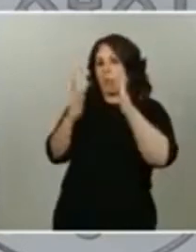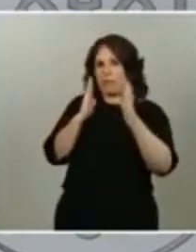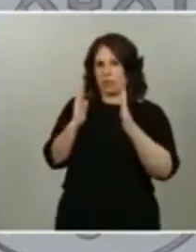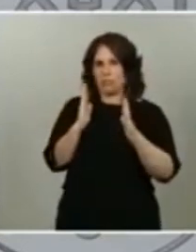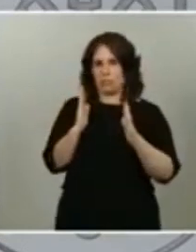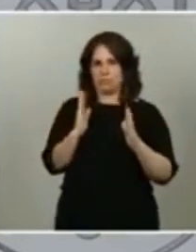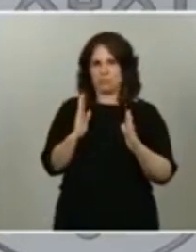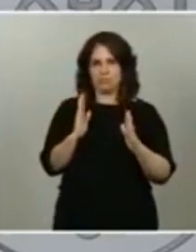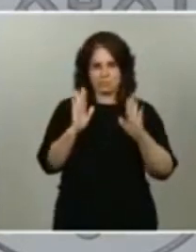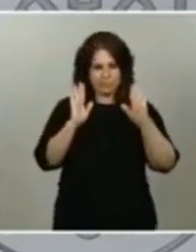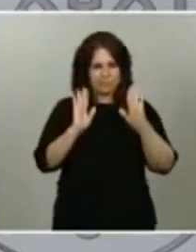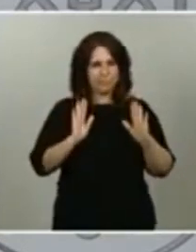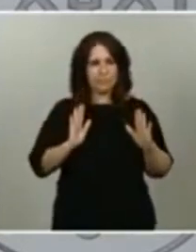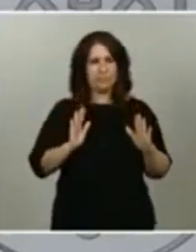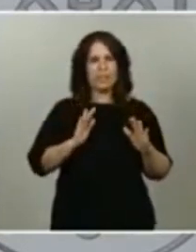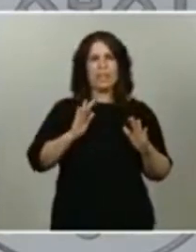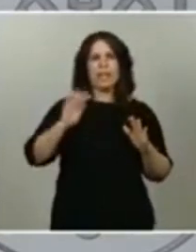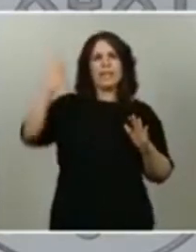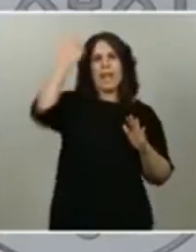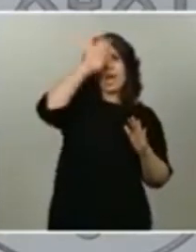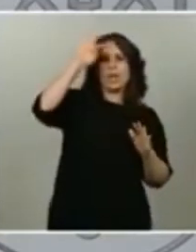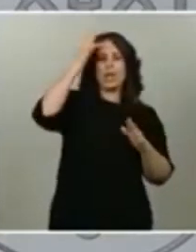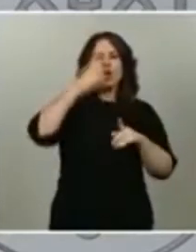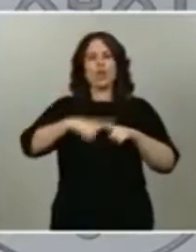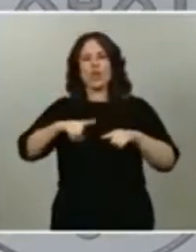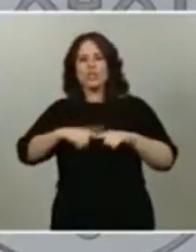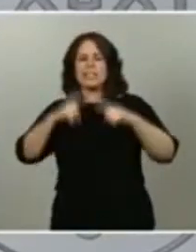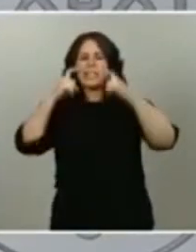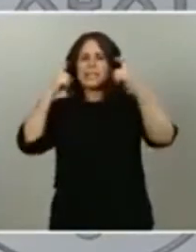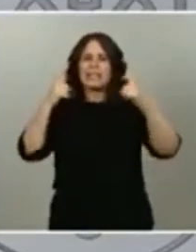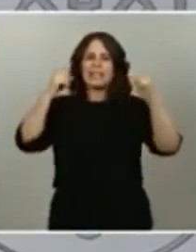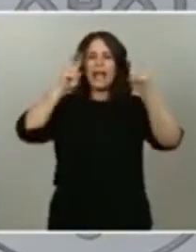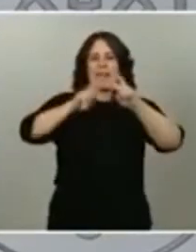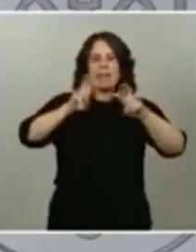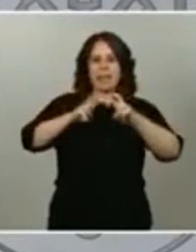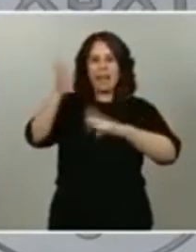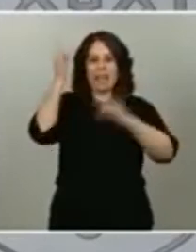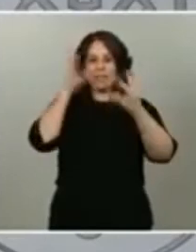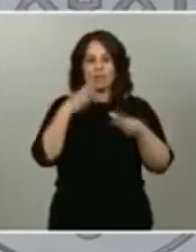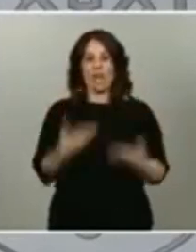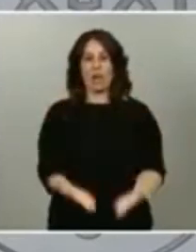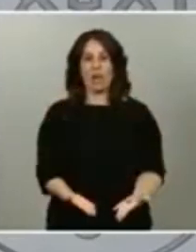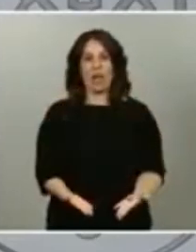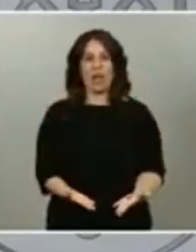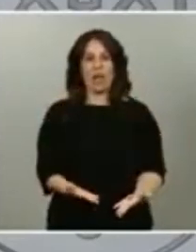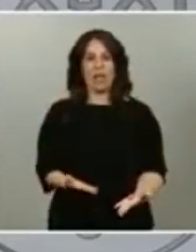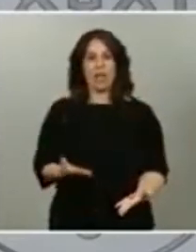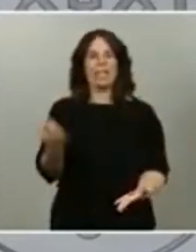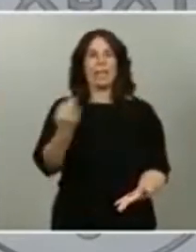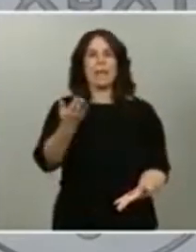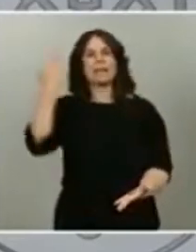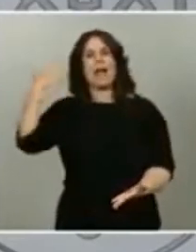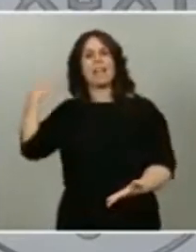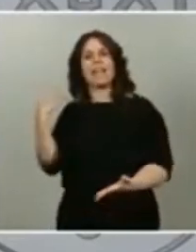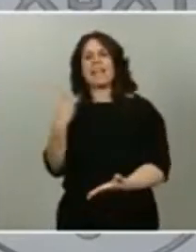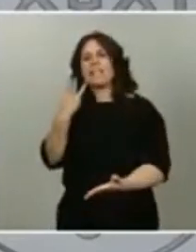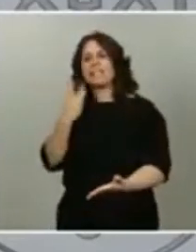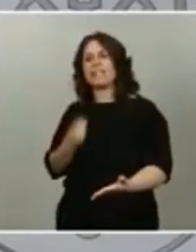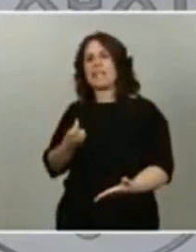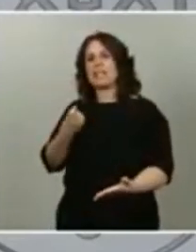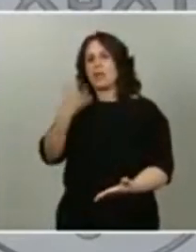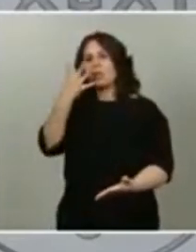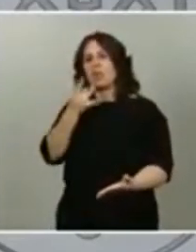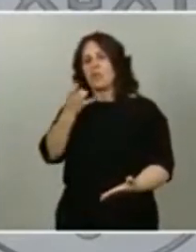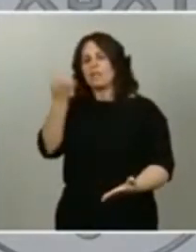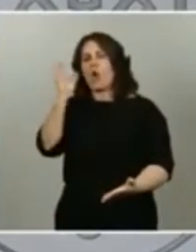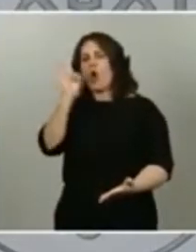teórico o académico que es intentar analizar con los datos de hoy lo que ocurre hace tres días o cuatro días o hace cinco años que ocurre también